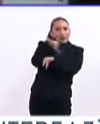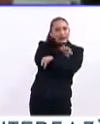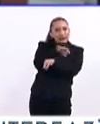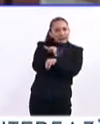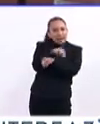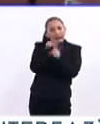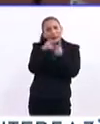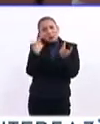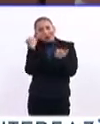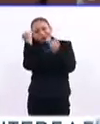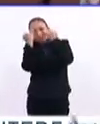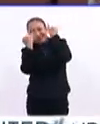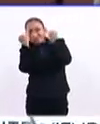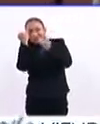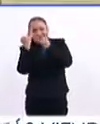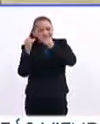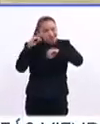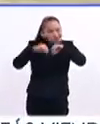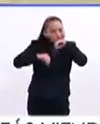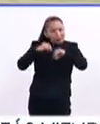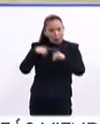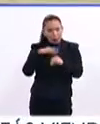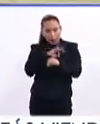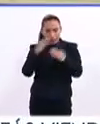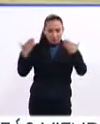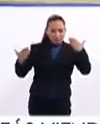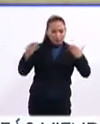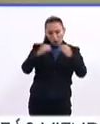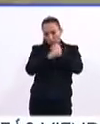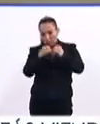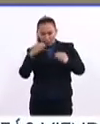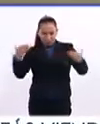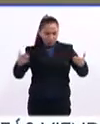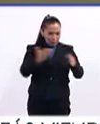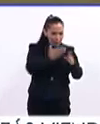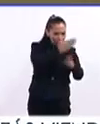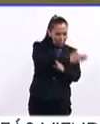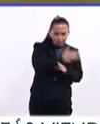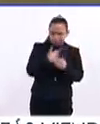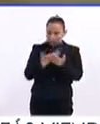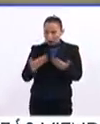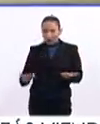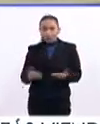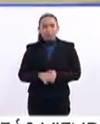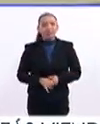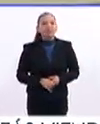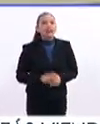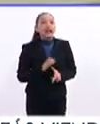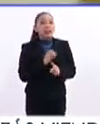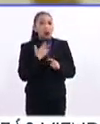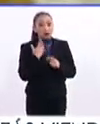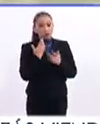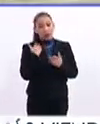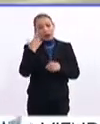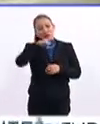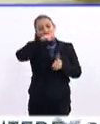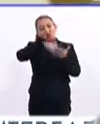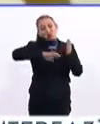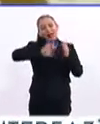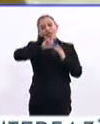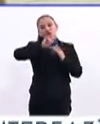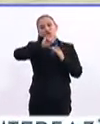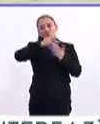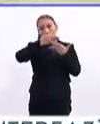diseño, por la creatividad, y que podamos comparar los objetos de antes con los de hoy. Entonces, Estudio Abierto es un